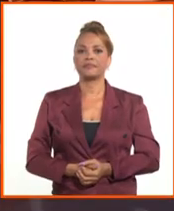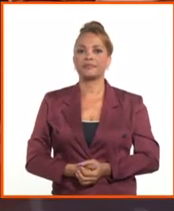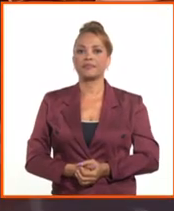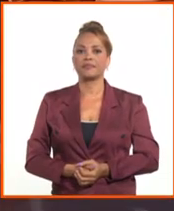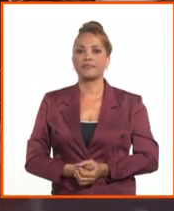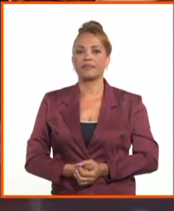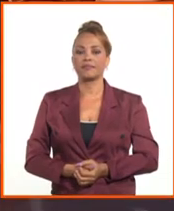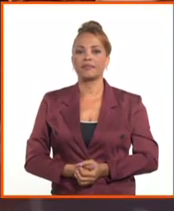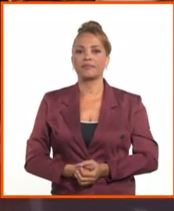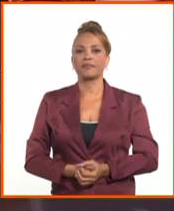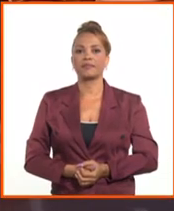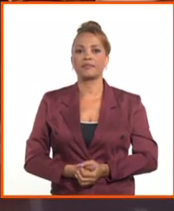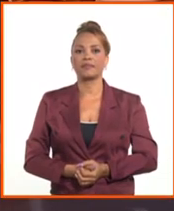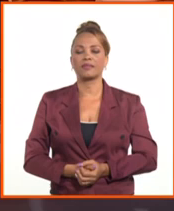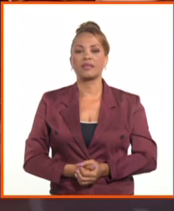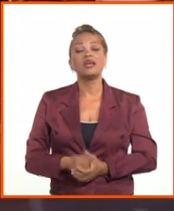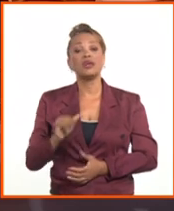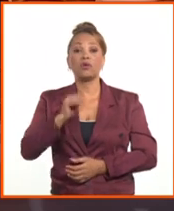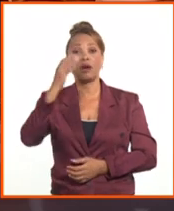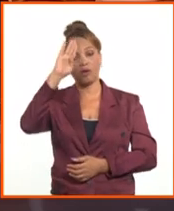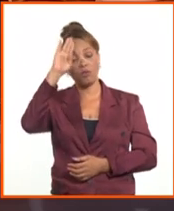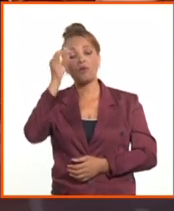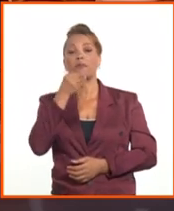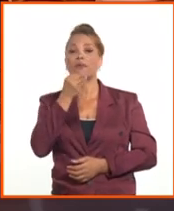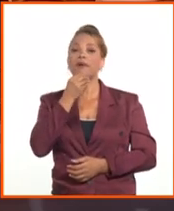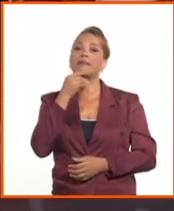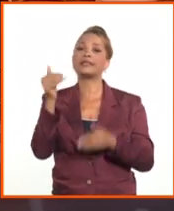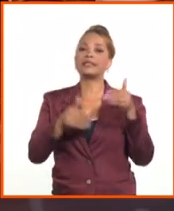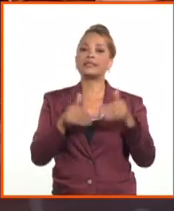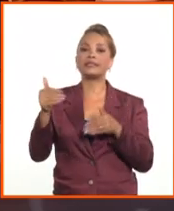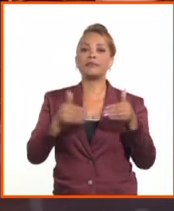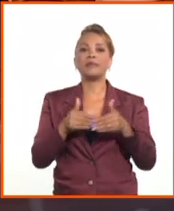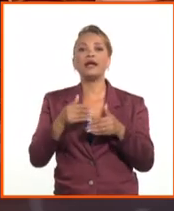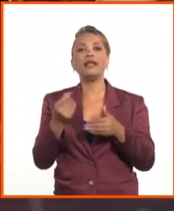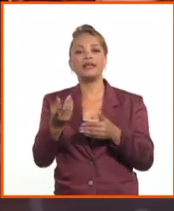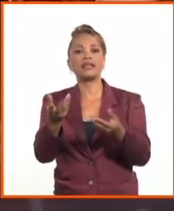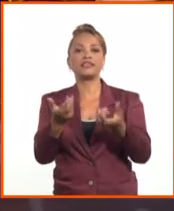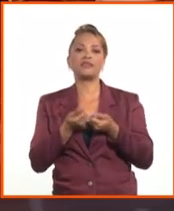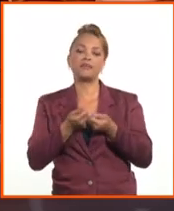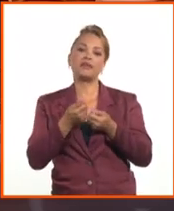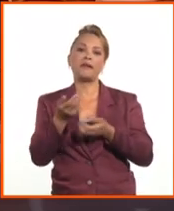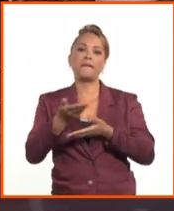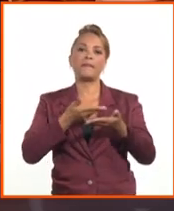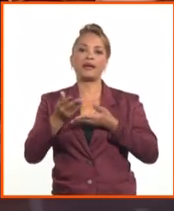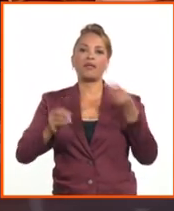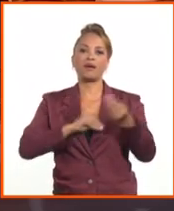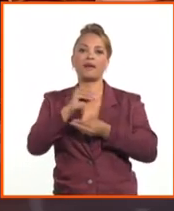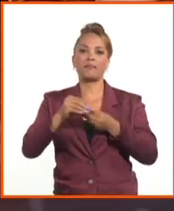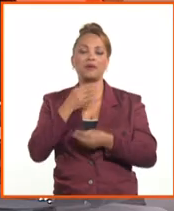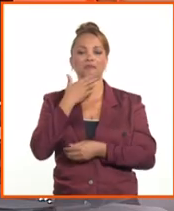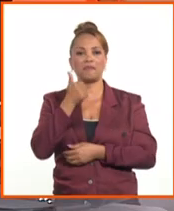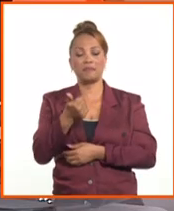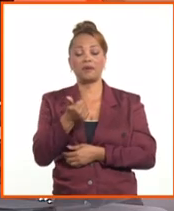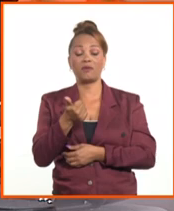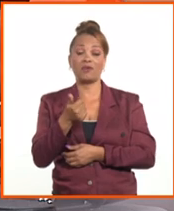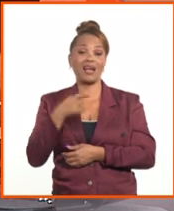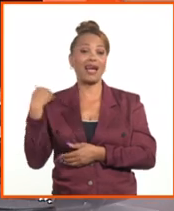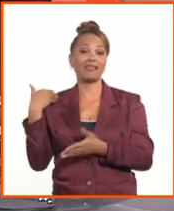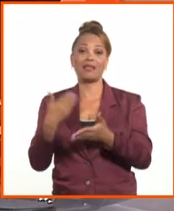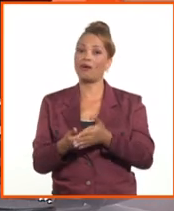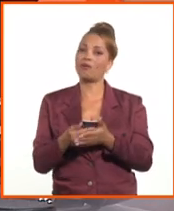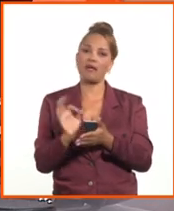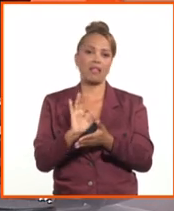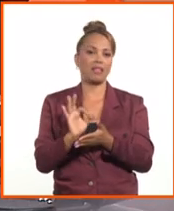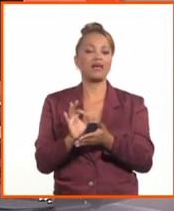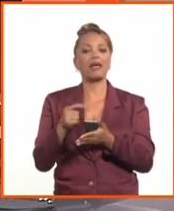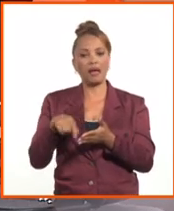capacidad también de participar, influir y recibir los beneficios de ese mercado cambiario que hasta hoy no lo estaba recibiendo.